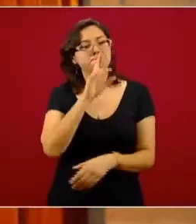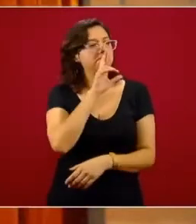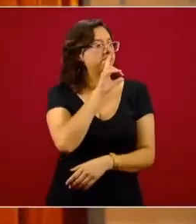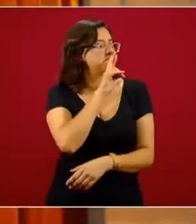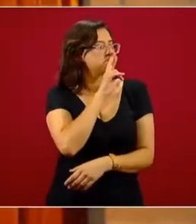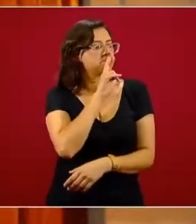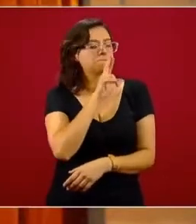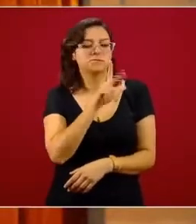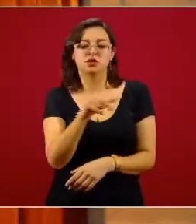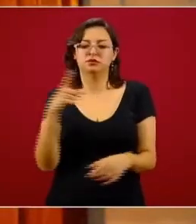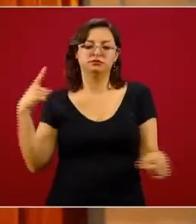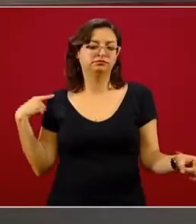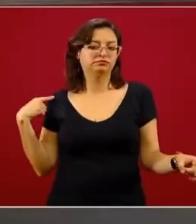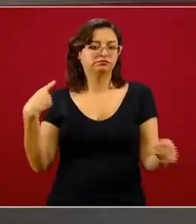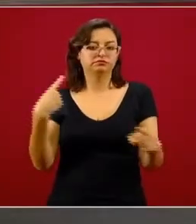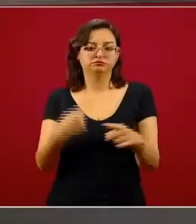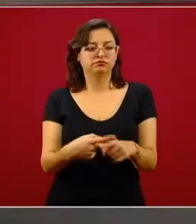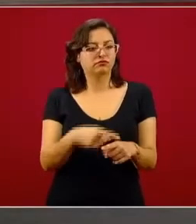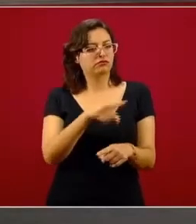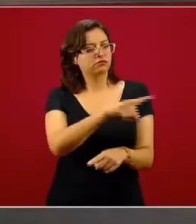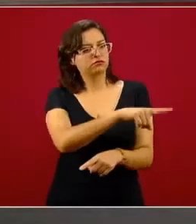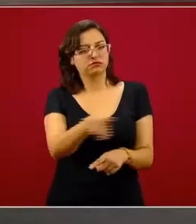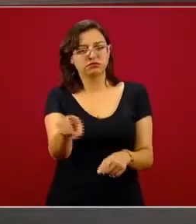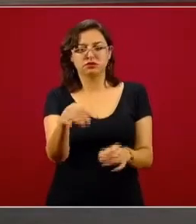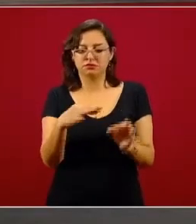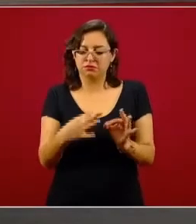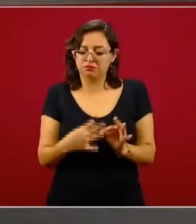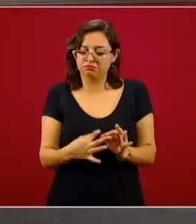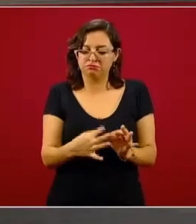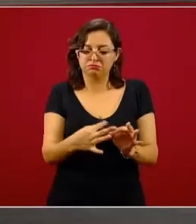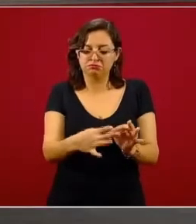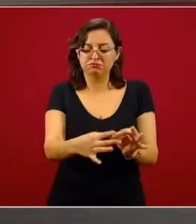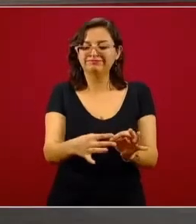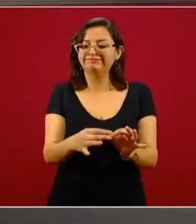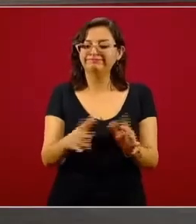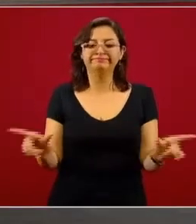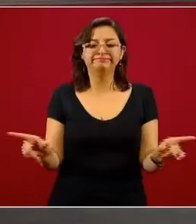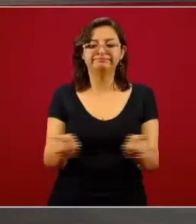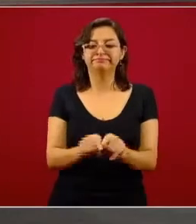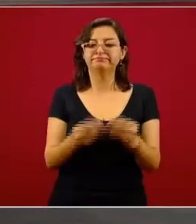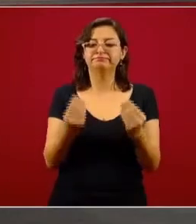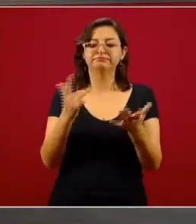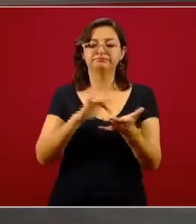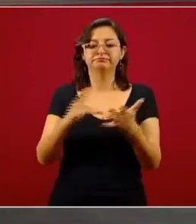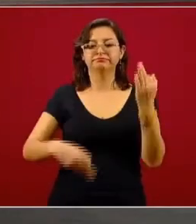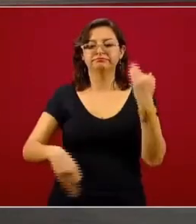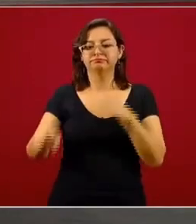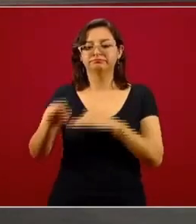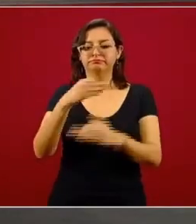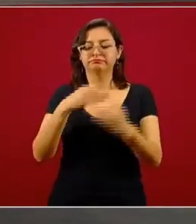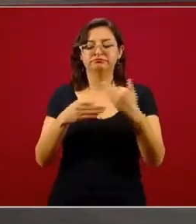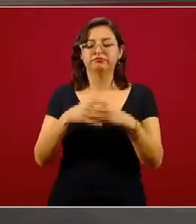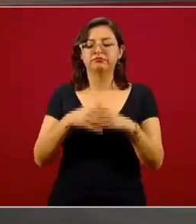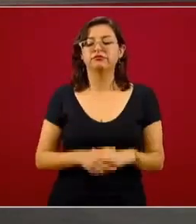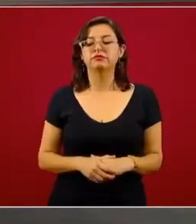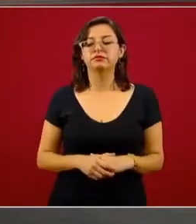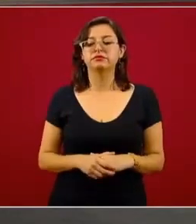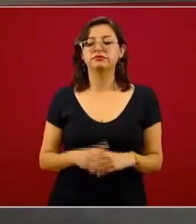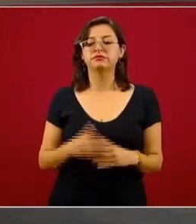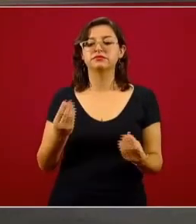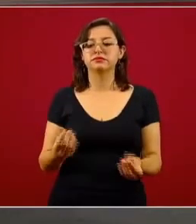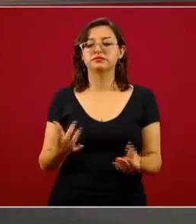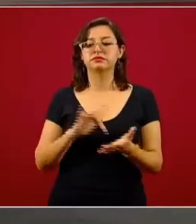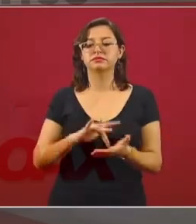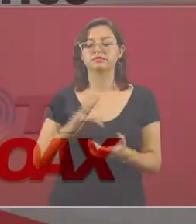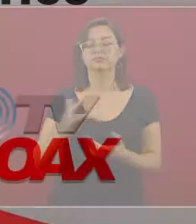visto en las últimas épocas. Sería todo por mi cuenta, doctor López-Gatell. Muchas gracias a todos. Muchas gracias, maestro. Soy Robledo, director general